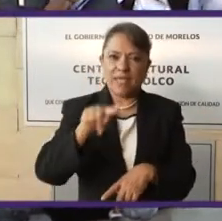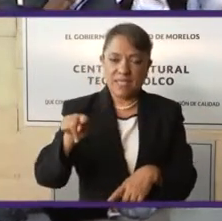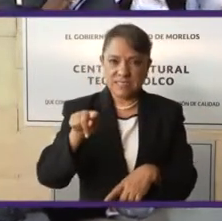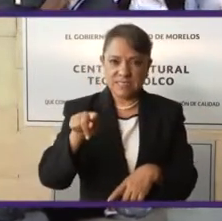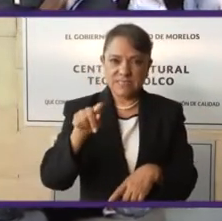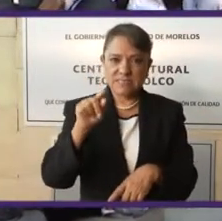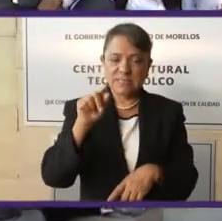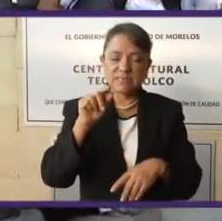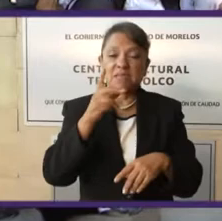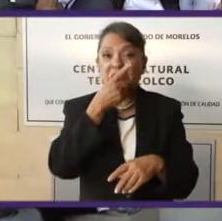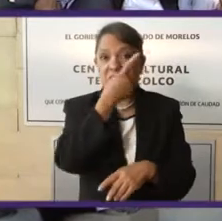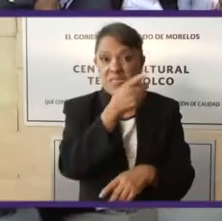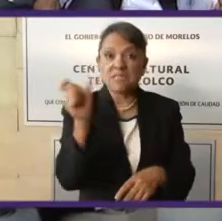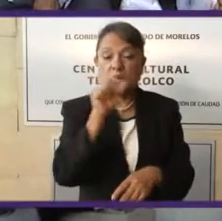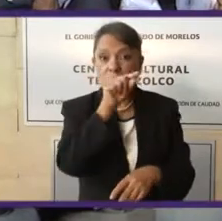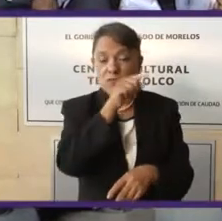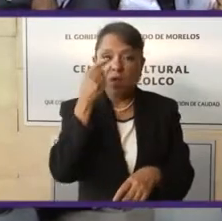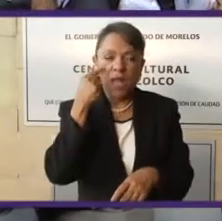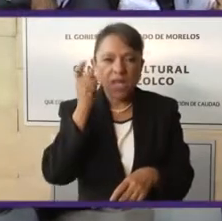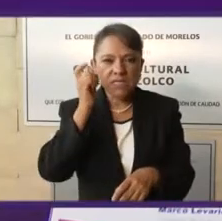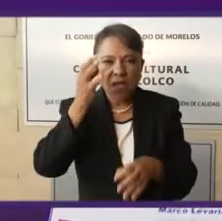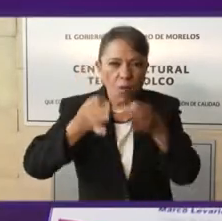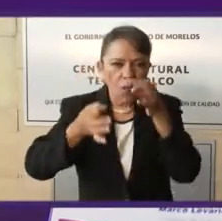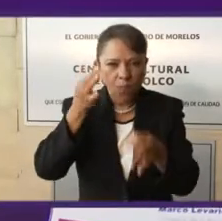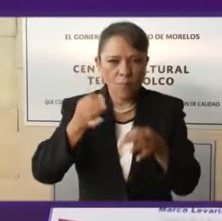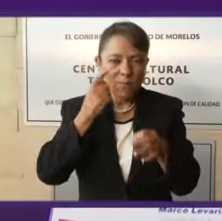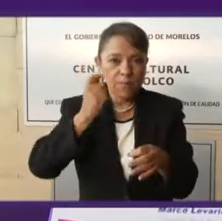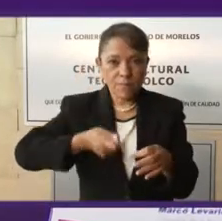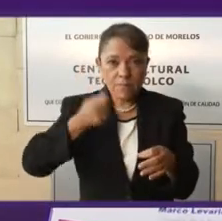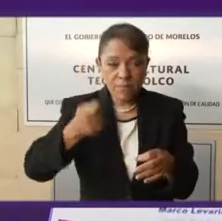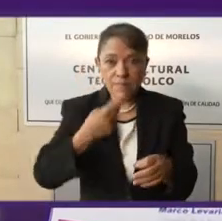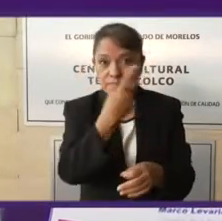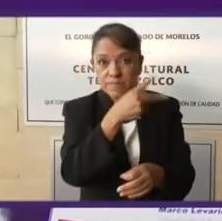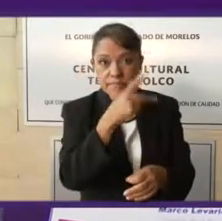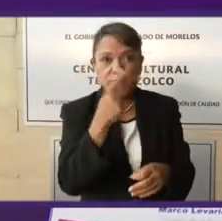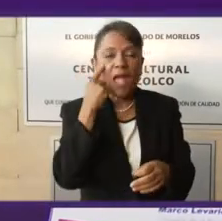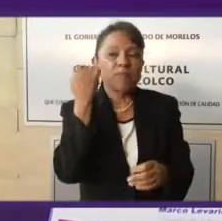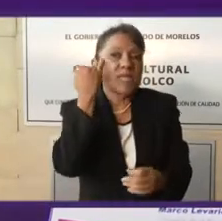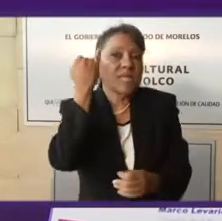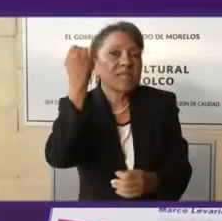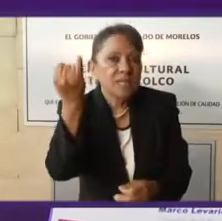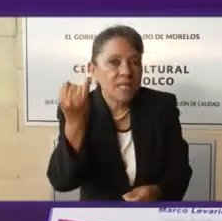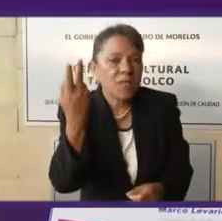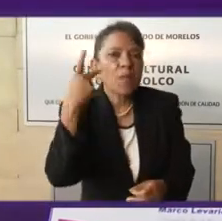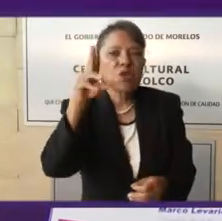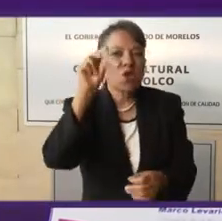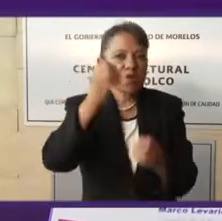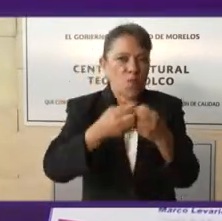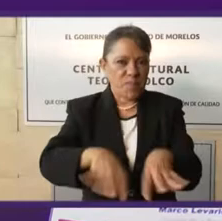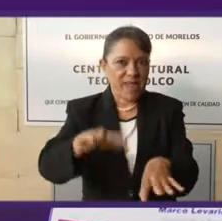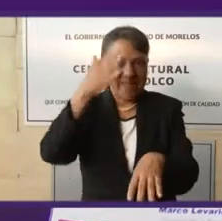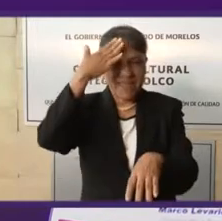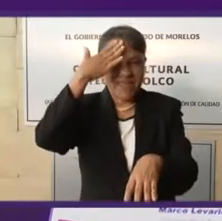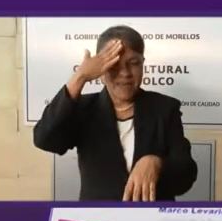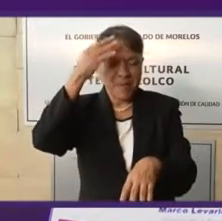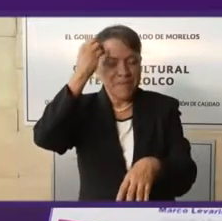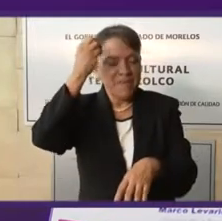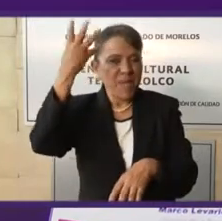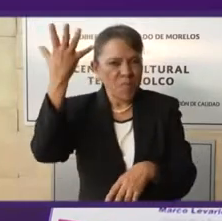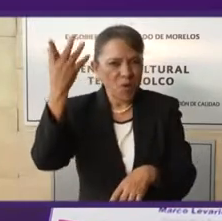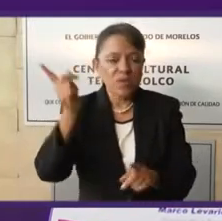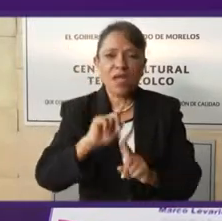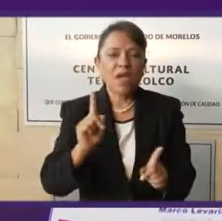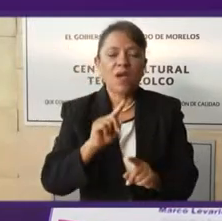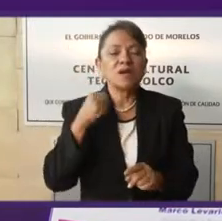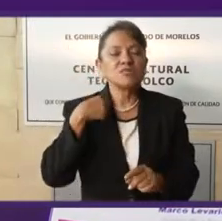dice que cuando hace sus juicios él quizás sea idealista, pero no es desmemoriado. No, yo creo que es muy